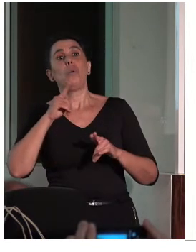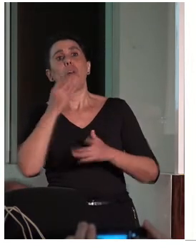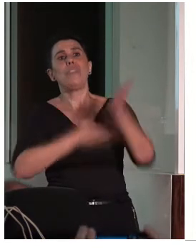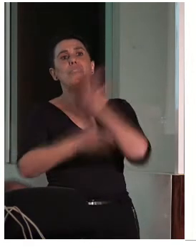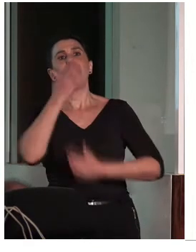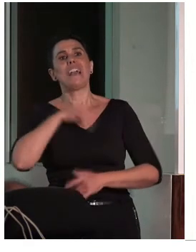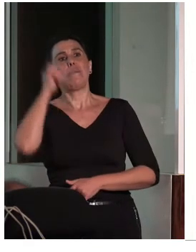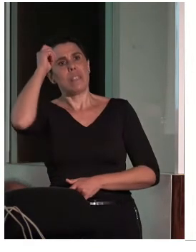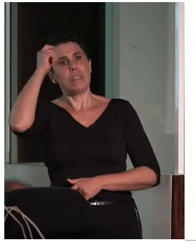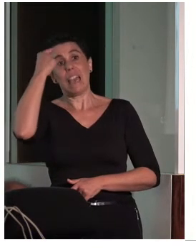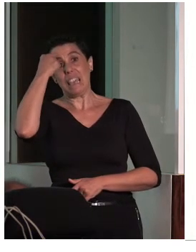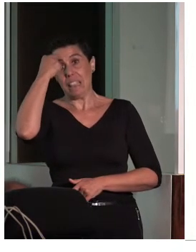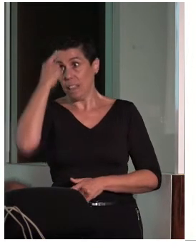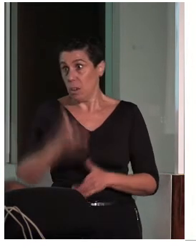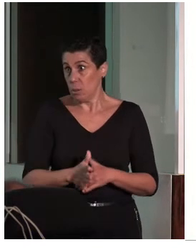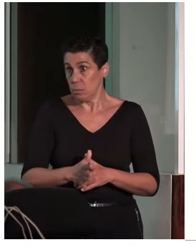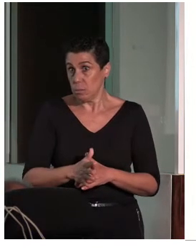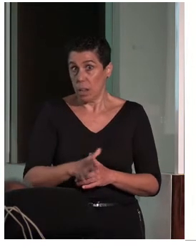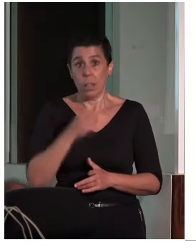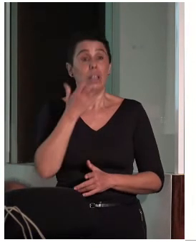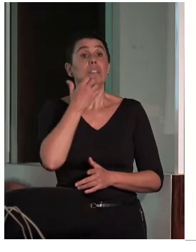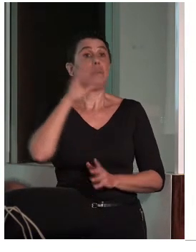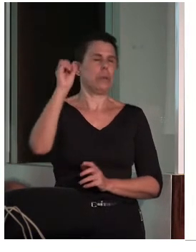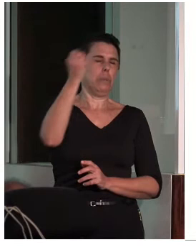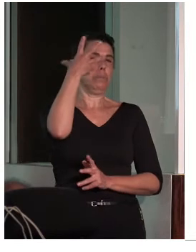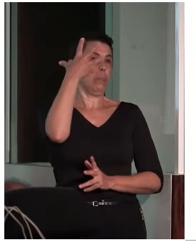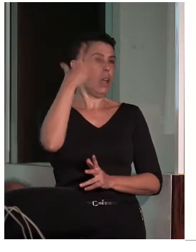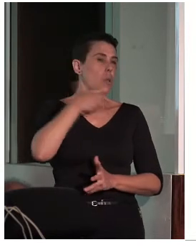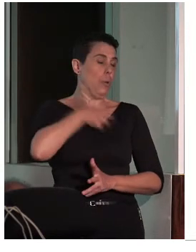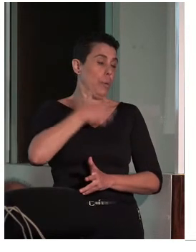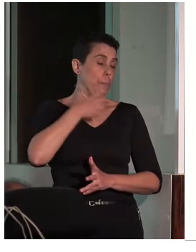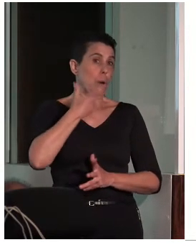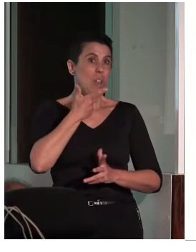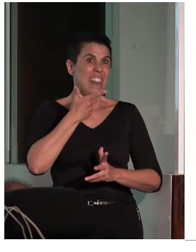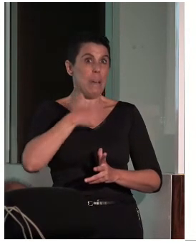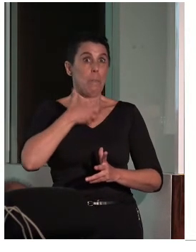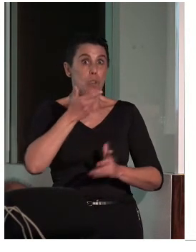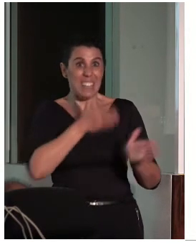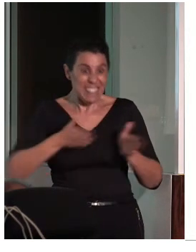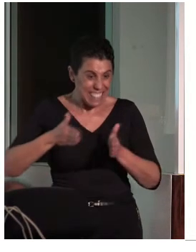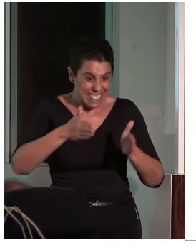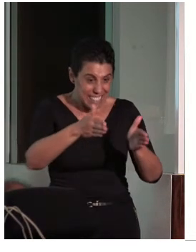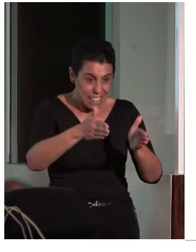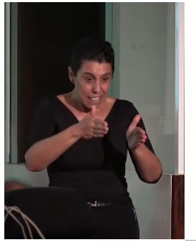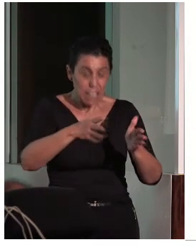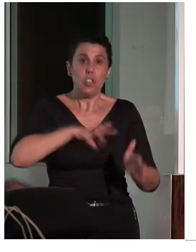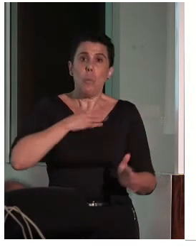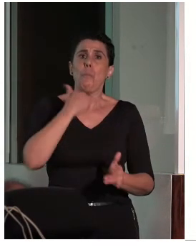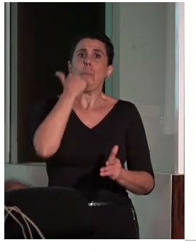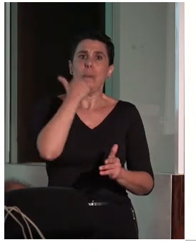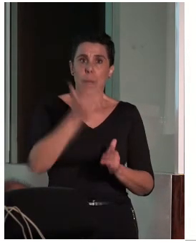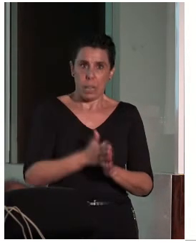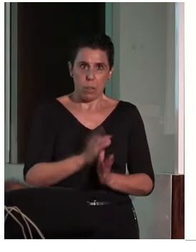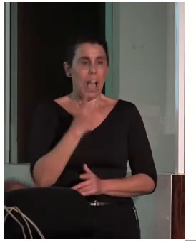pueden ser determinantes a la hora de guiarnos por los senderos, por los caminos, por las rutas. Una adecuada